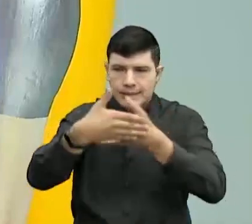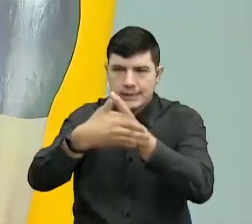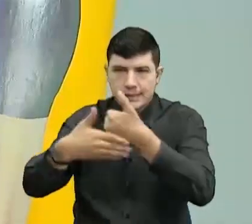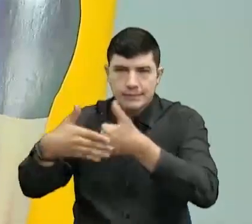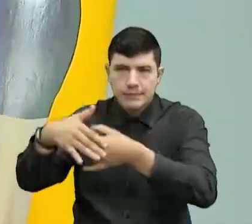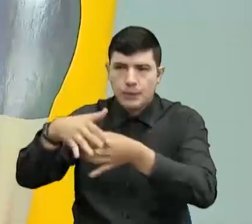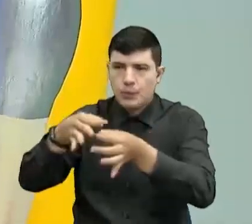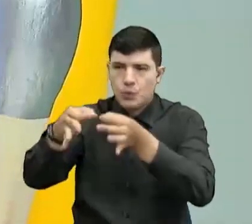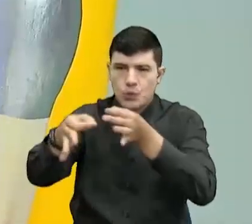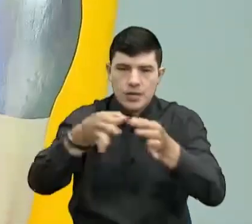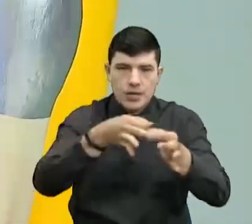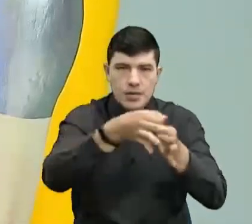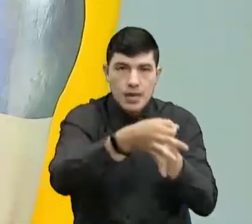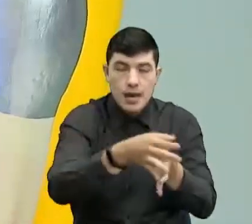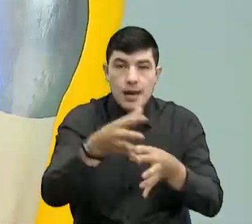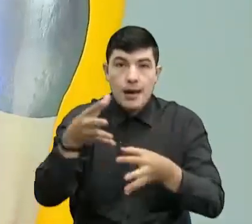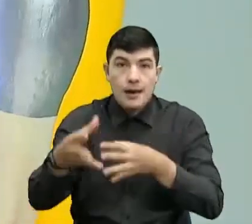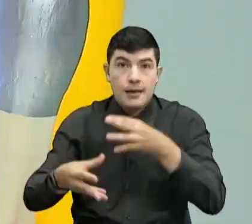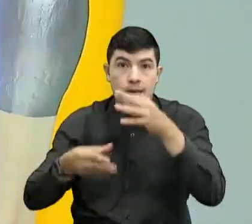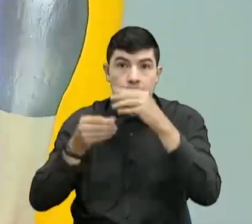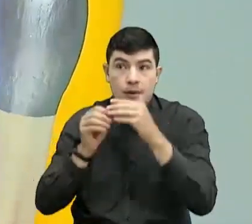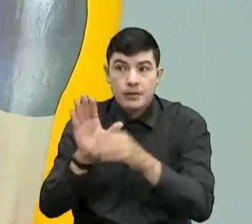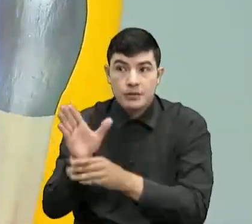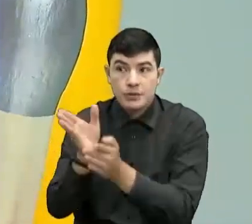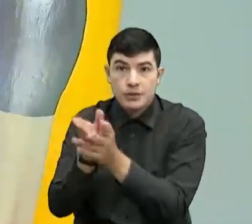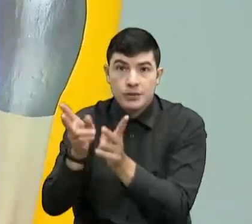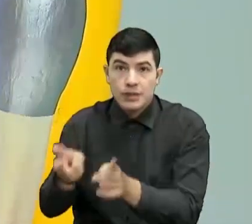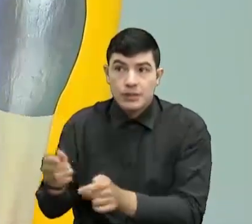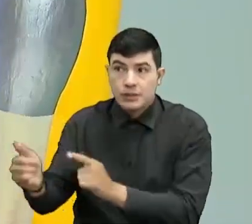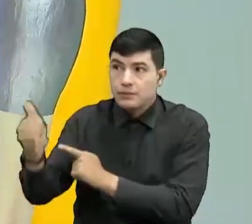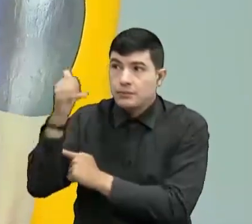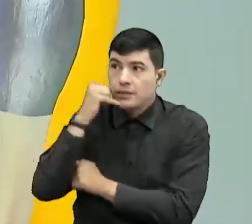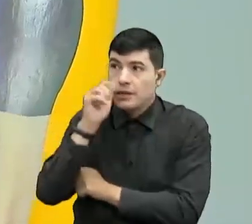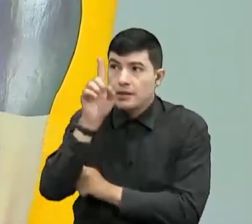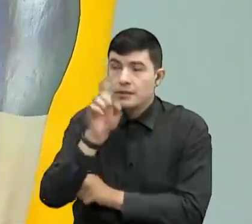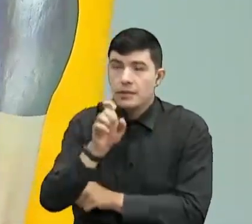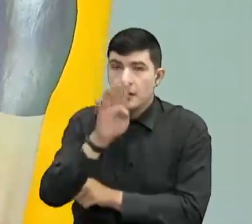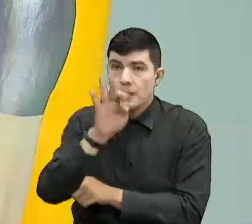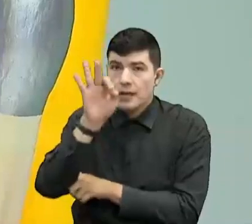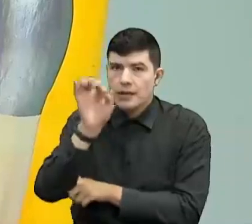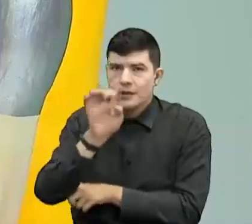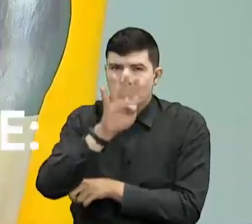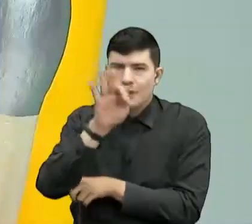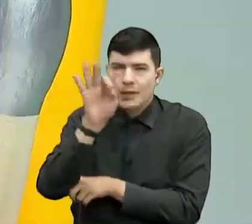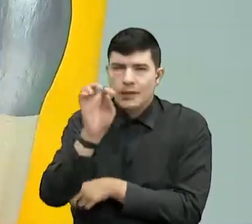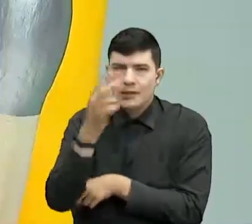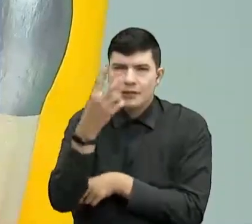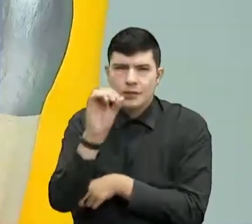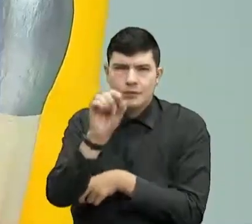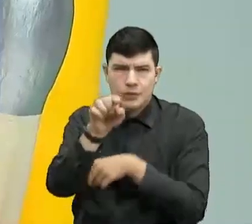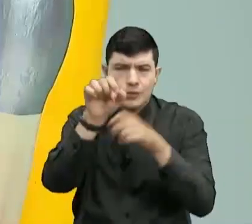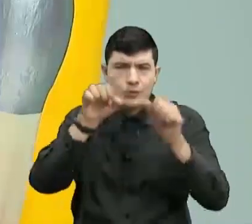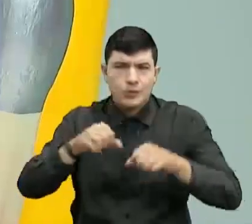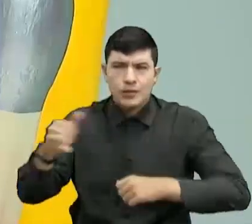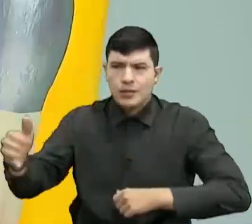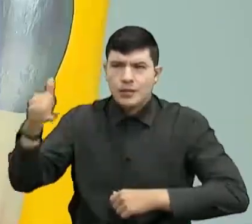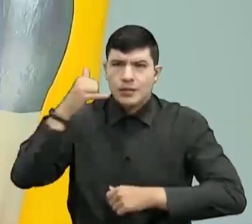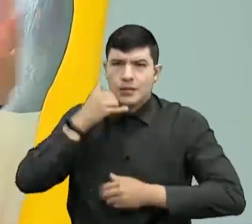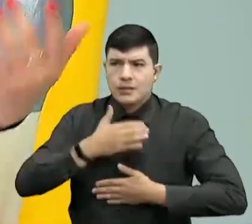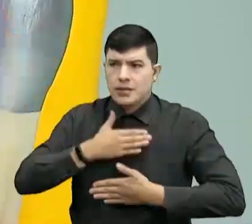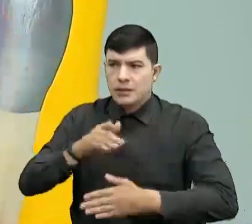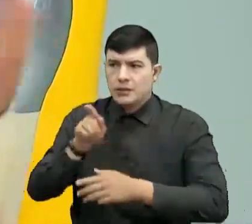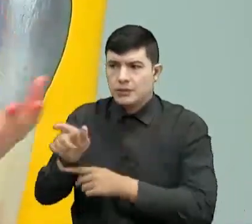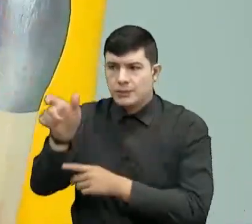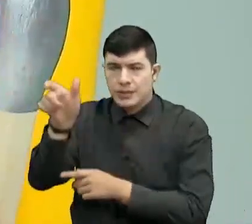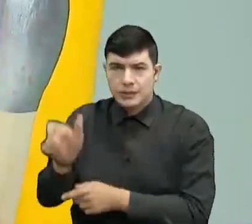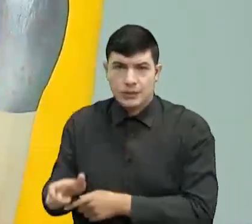Además, tenemos llamaditas por allí, 648-4820, para que se comuniquen con nosotros y saluden al señor Torpe,